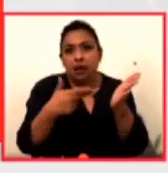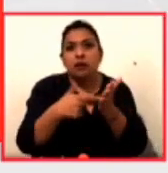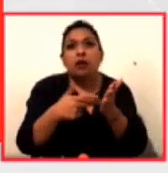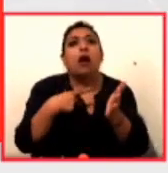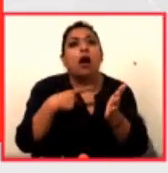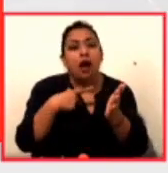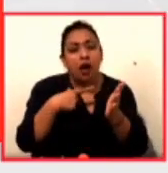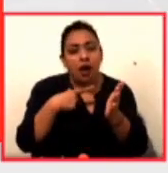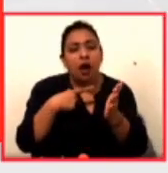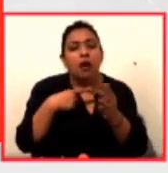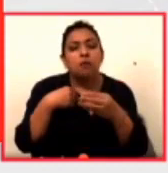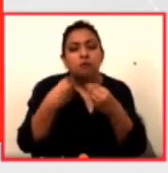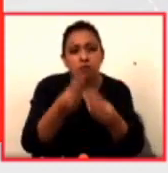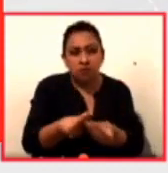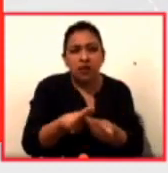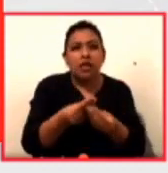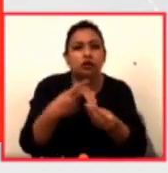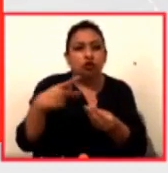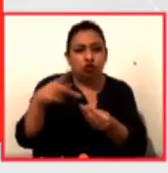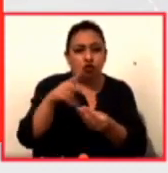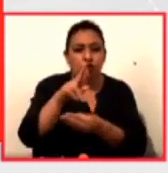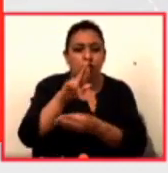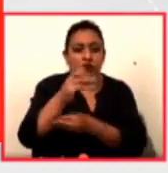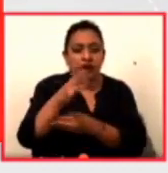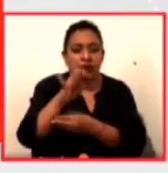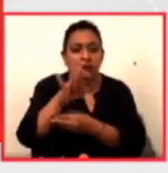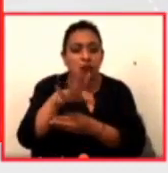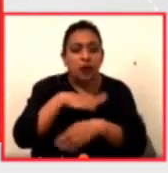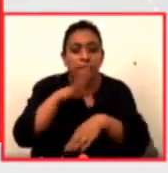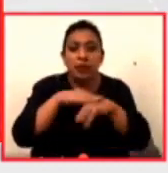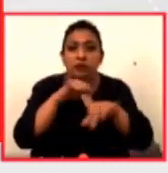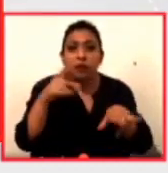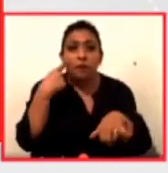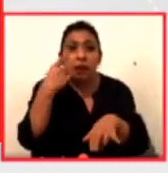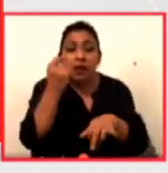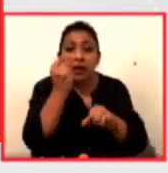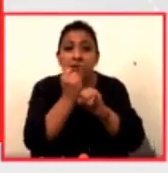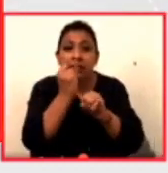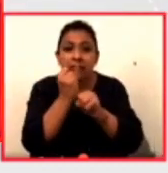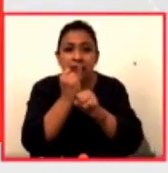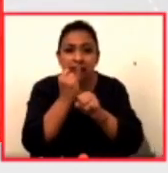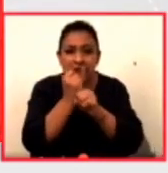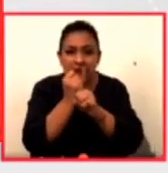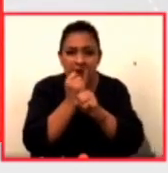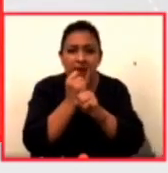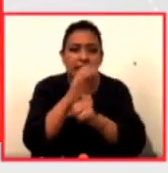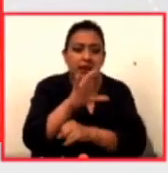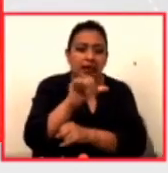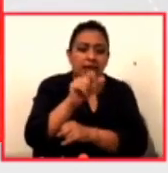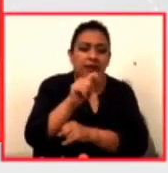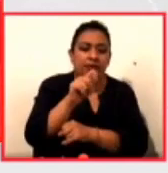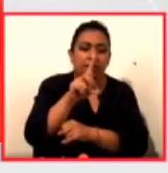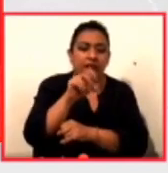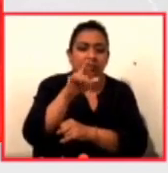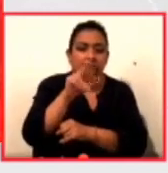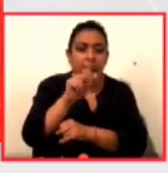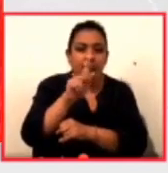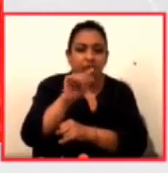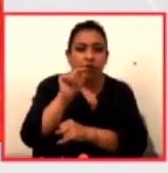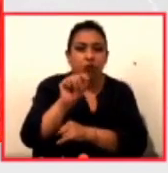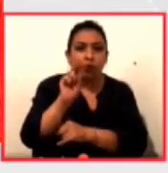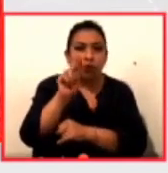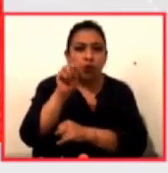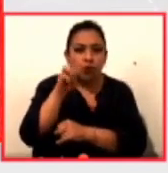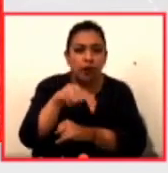digital de la colección de Ray Bradbury. Para más información visite el sitio catedrapacheco.unam.mx.